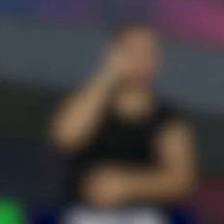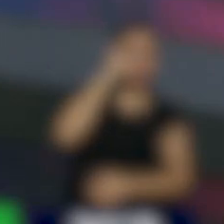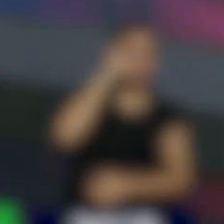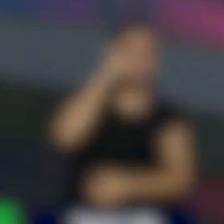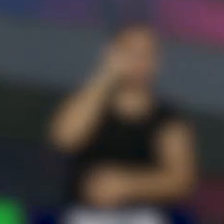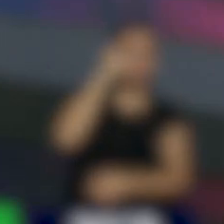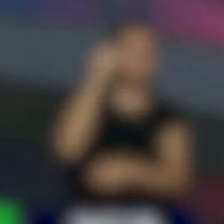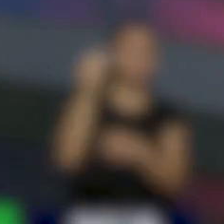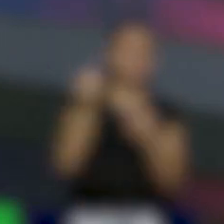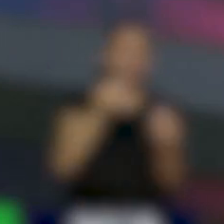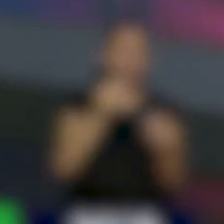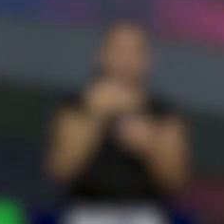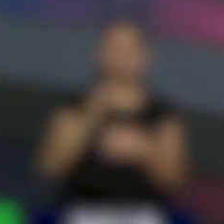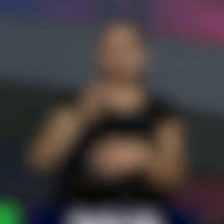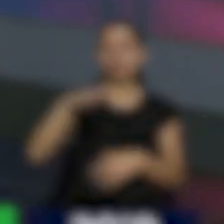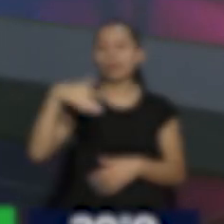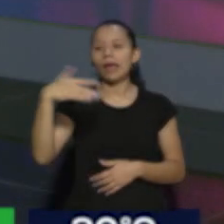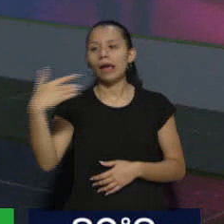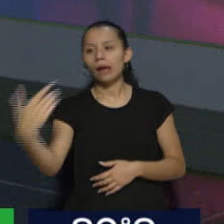28 de febrero. Gracias, Jorge.